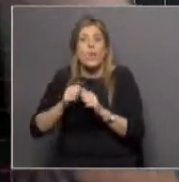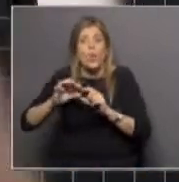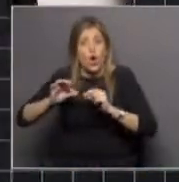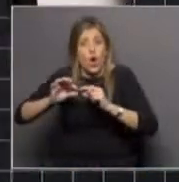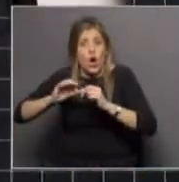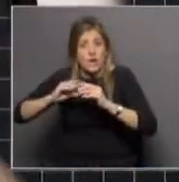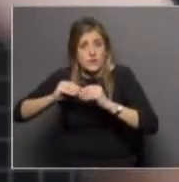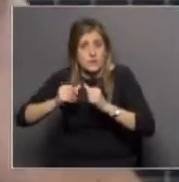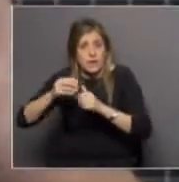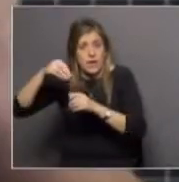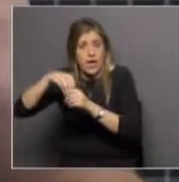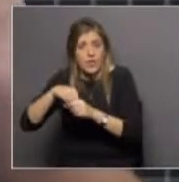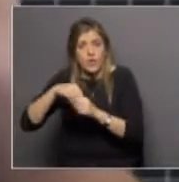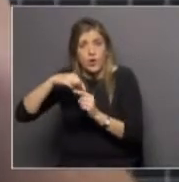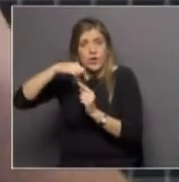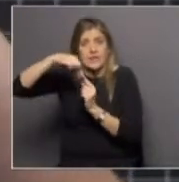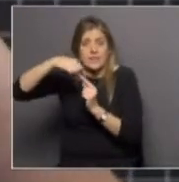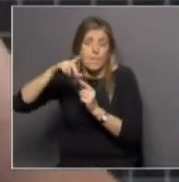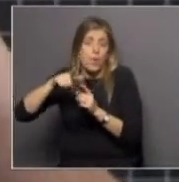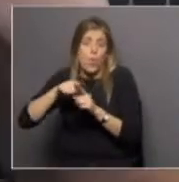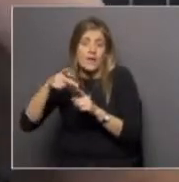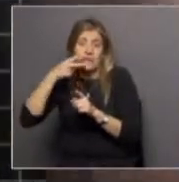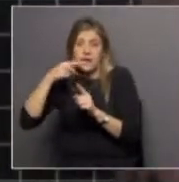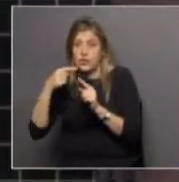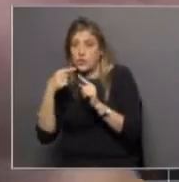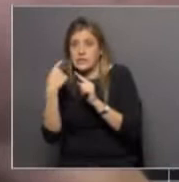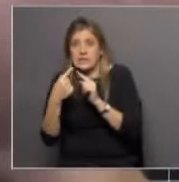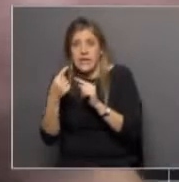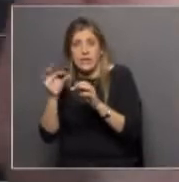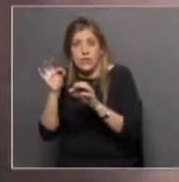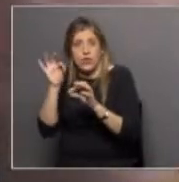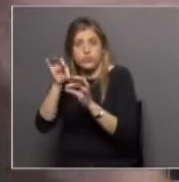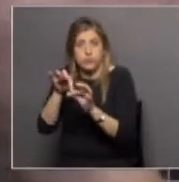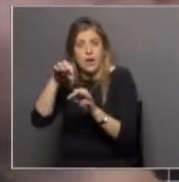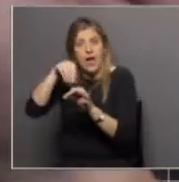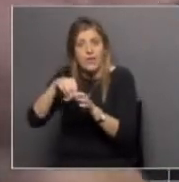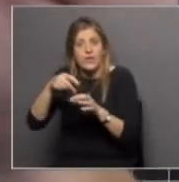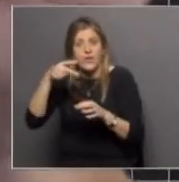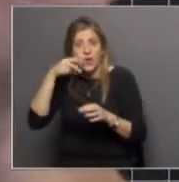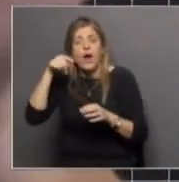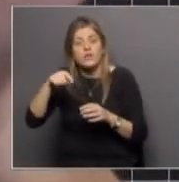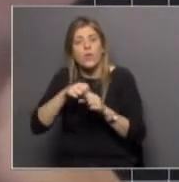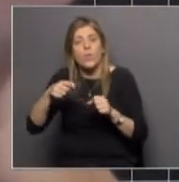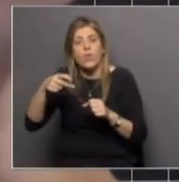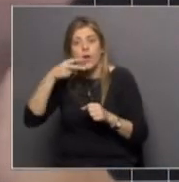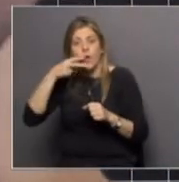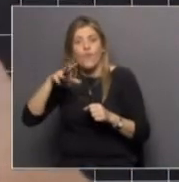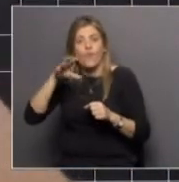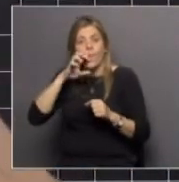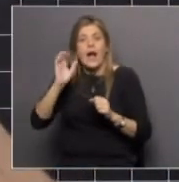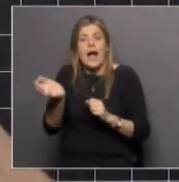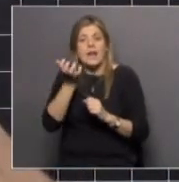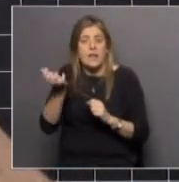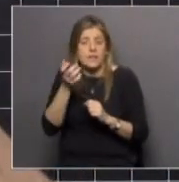prensadas en un cilindro parecido a un cigarrillo que se coloca en el dispositivo y allí se fuma se calienta y se